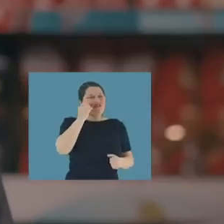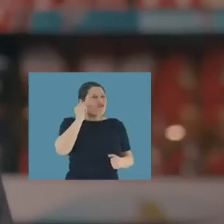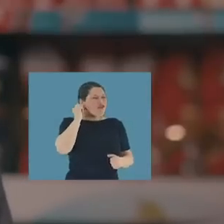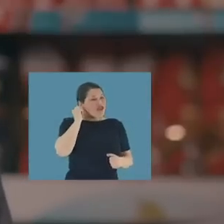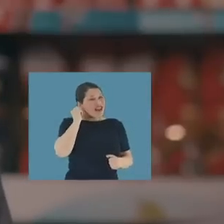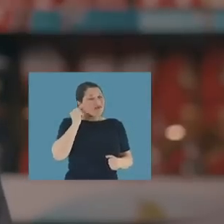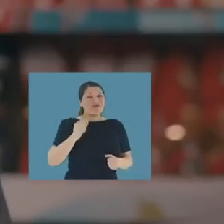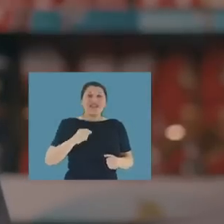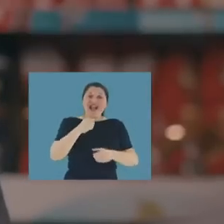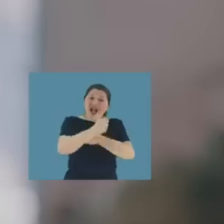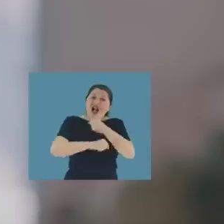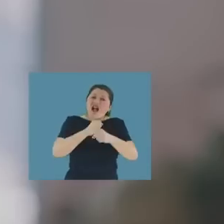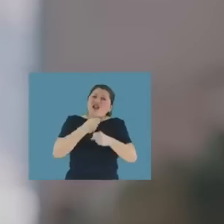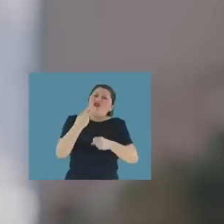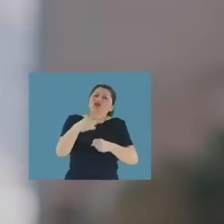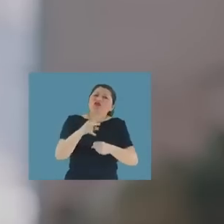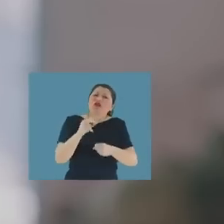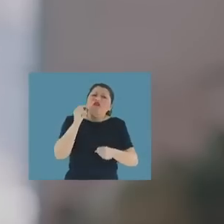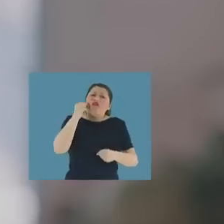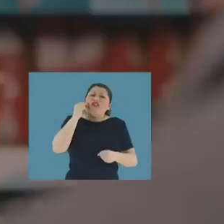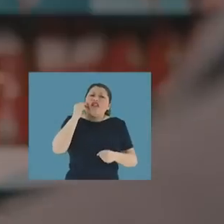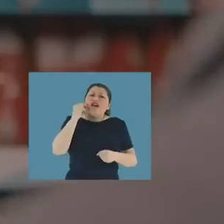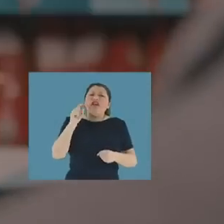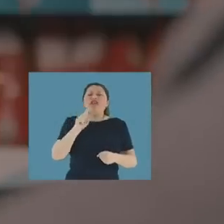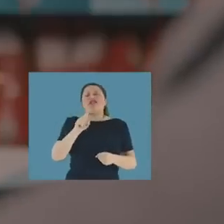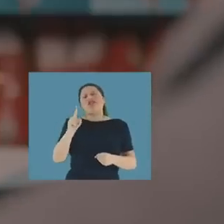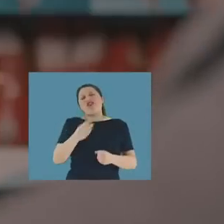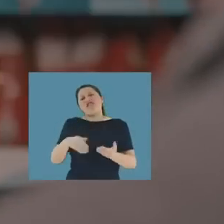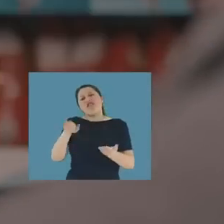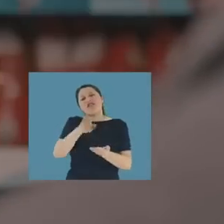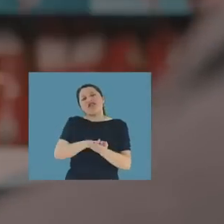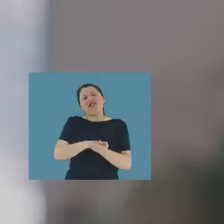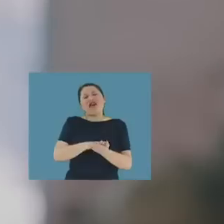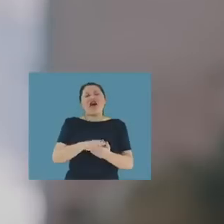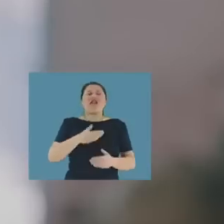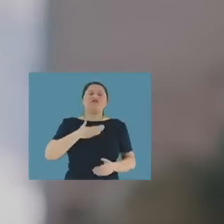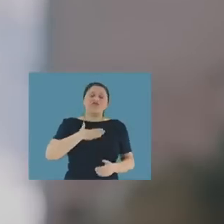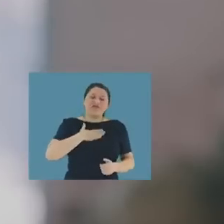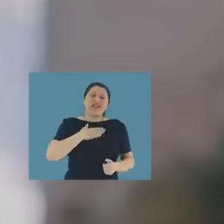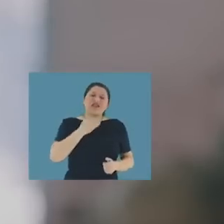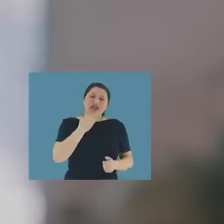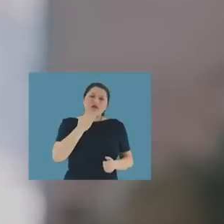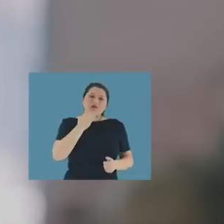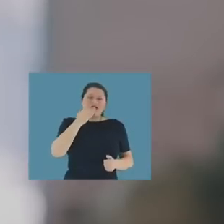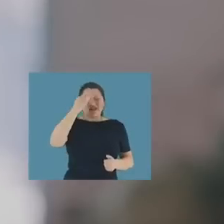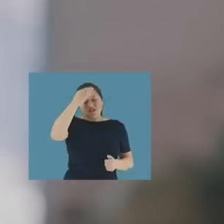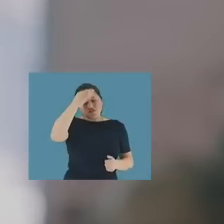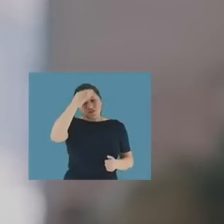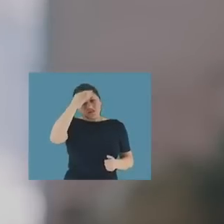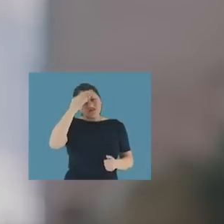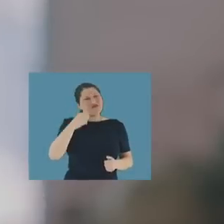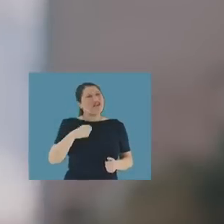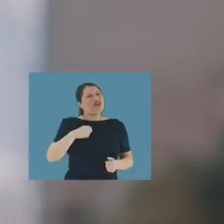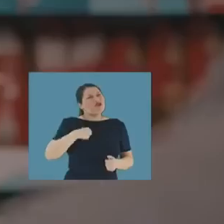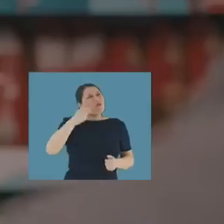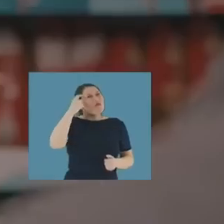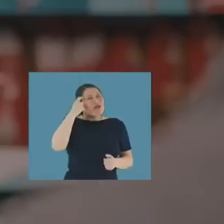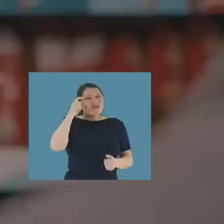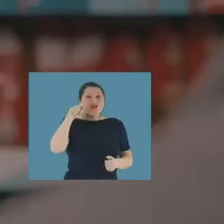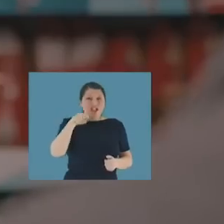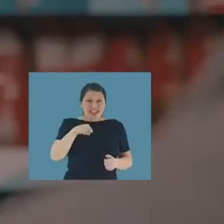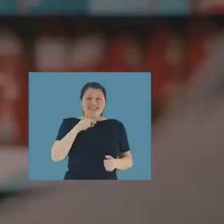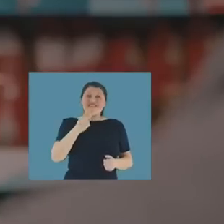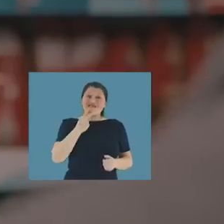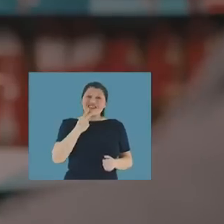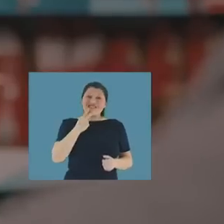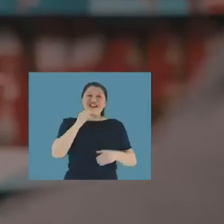de mi abuela. ¿Y qué edad tiene su abuela? Oh, ya falleció. La mía también, que tiene una enfermita. Yo